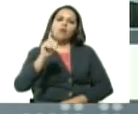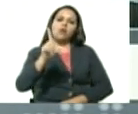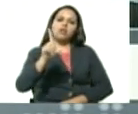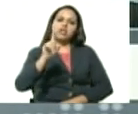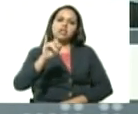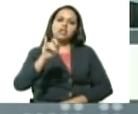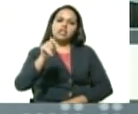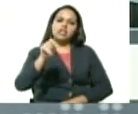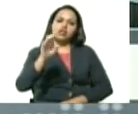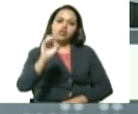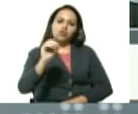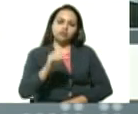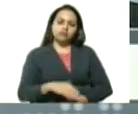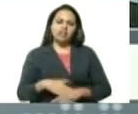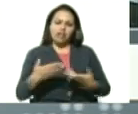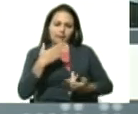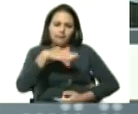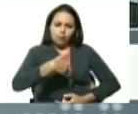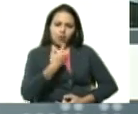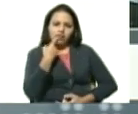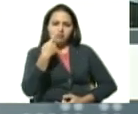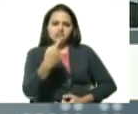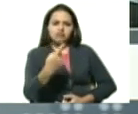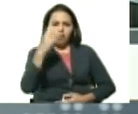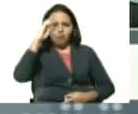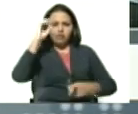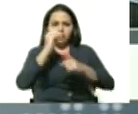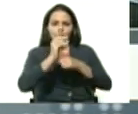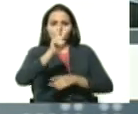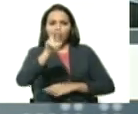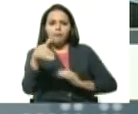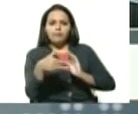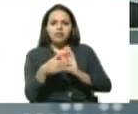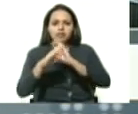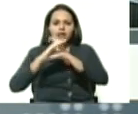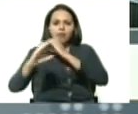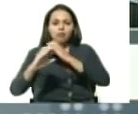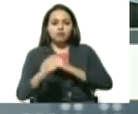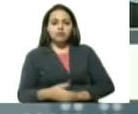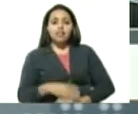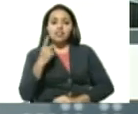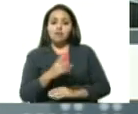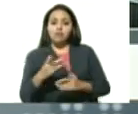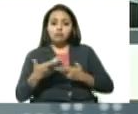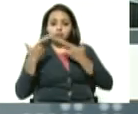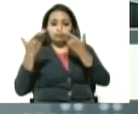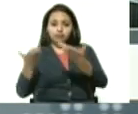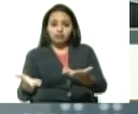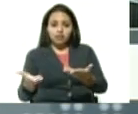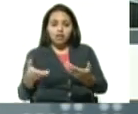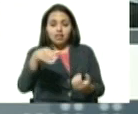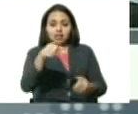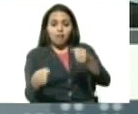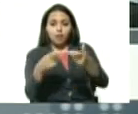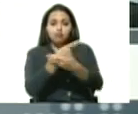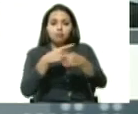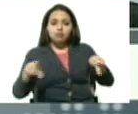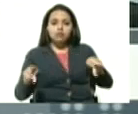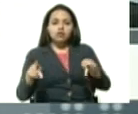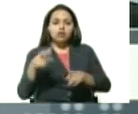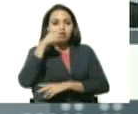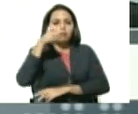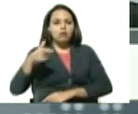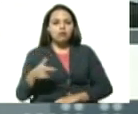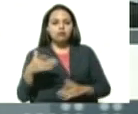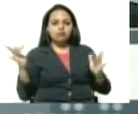¿qué me puedes decir de la meta de las 2.000 unidades mínimas que vamos a inyectar para el transporte público de nuestro pueblo?